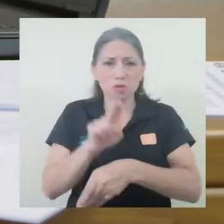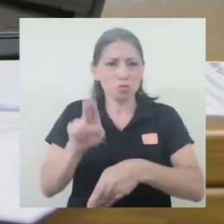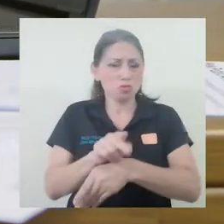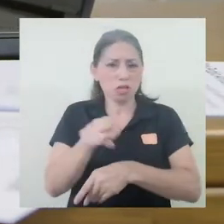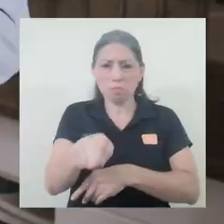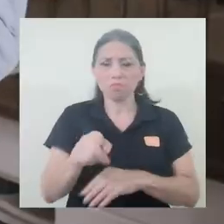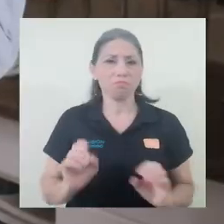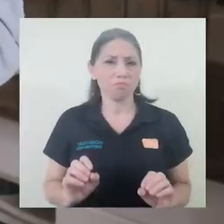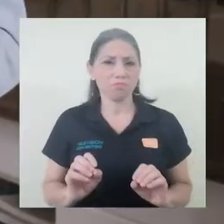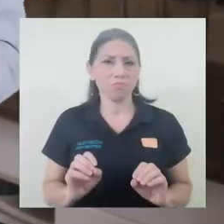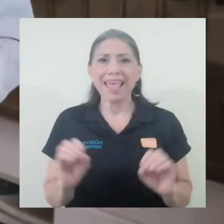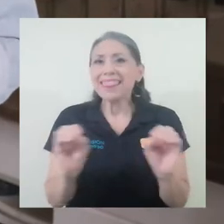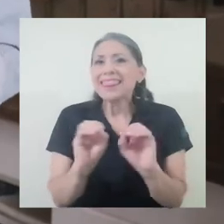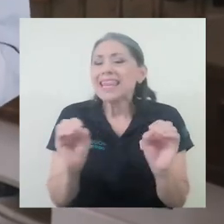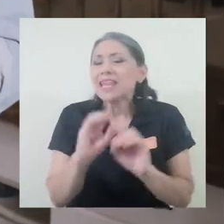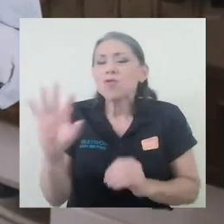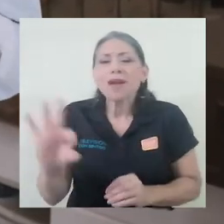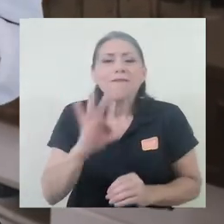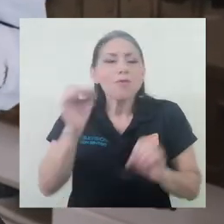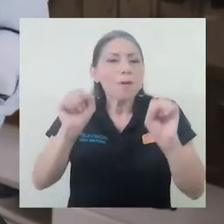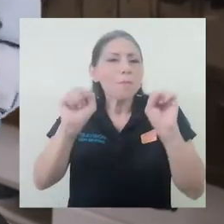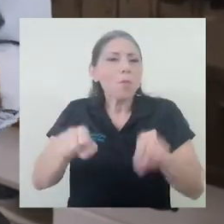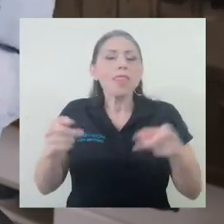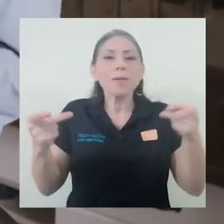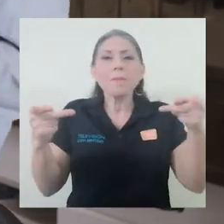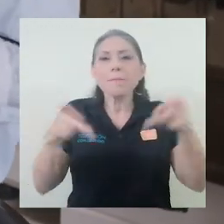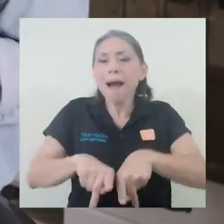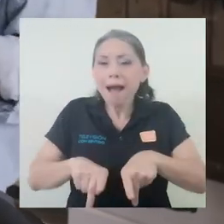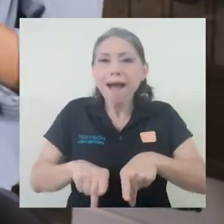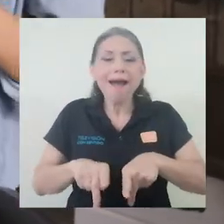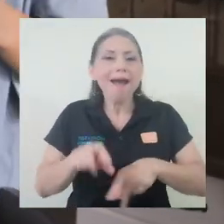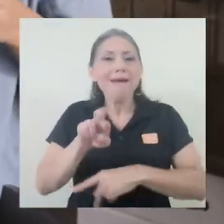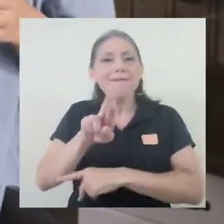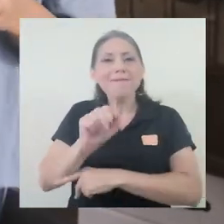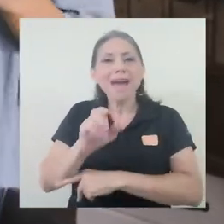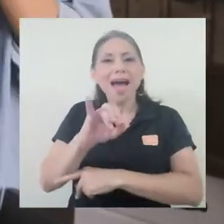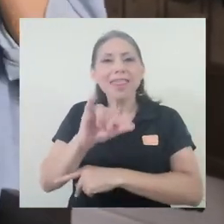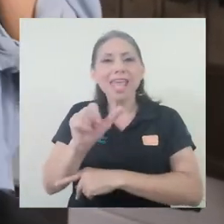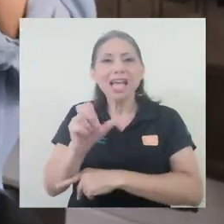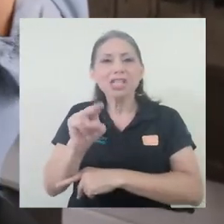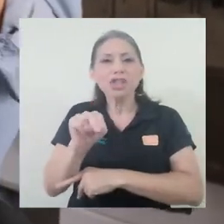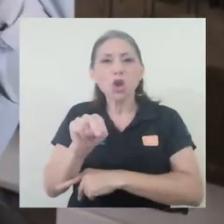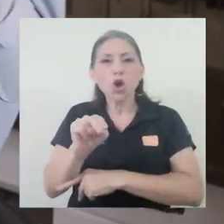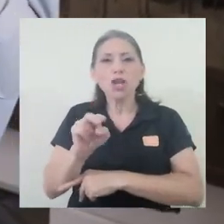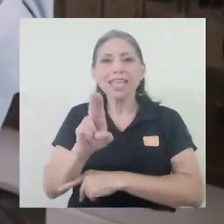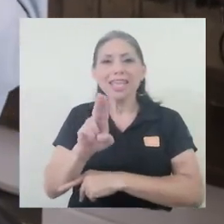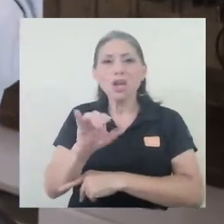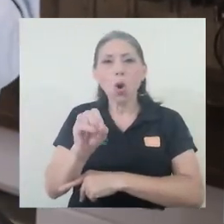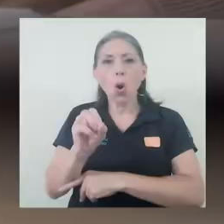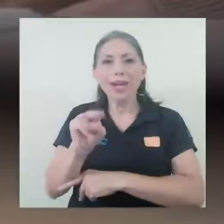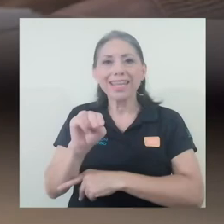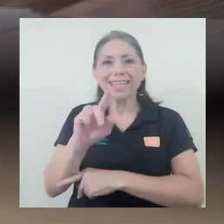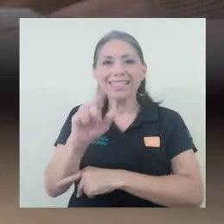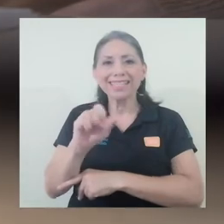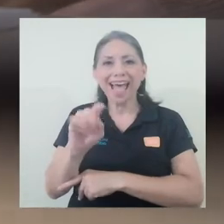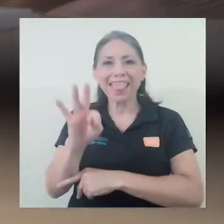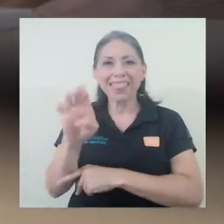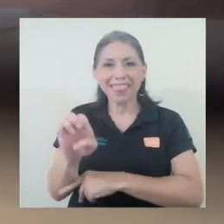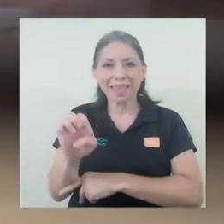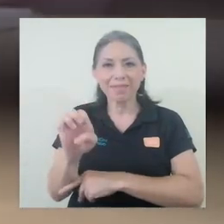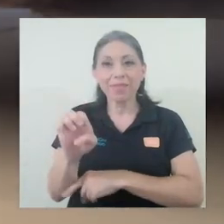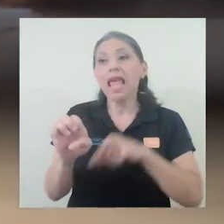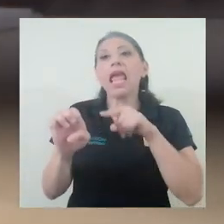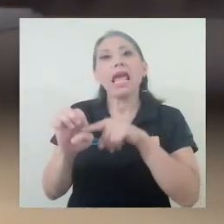usuarios y de ningún modo son capaces de generar una radiación ionizante, la cual